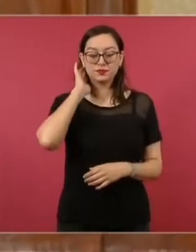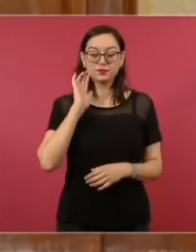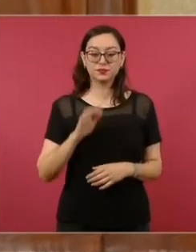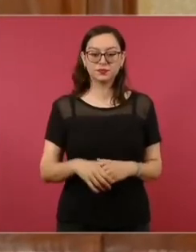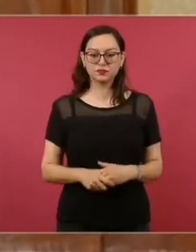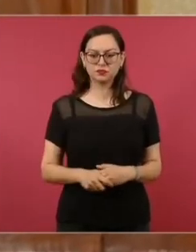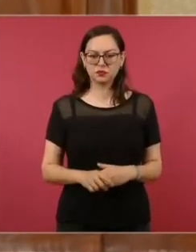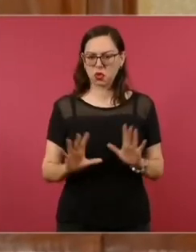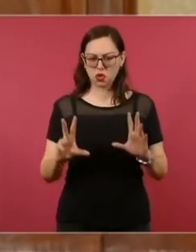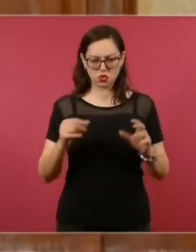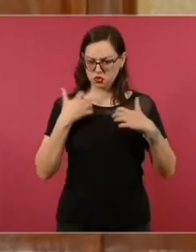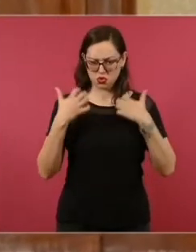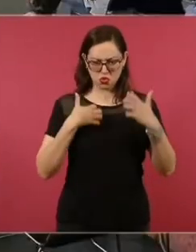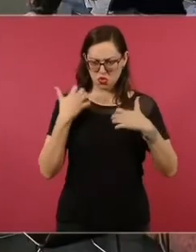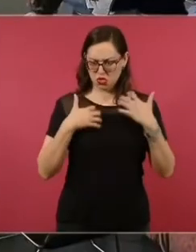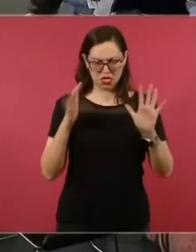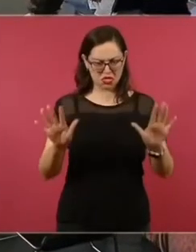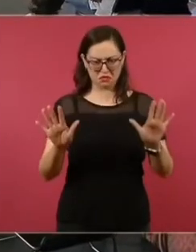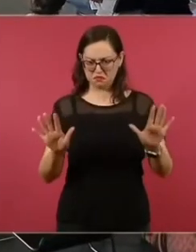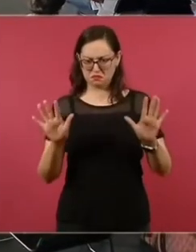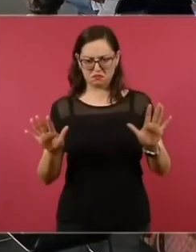Y conozcóler. enojarnos, no nada más es… información